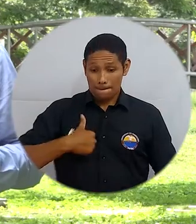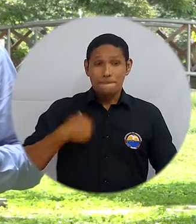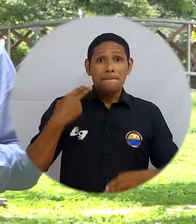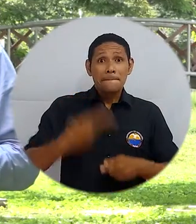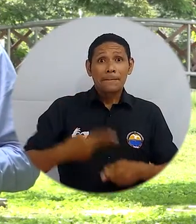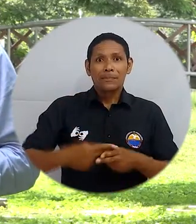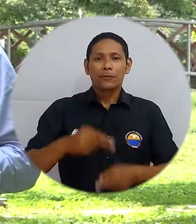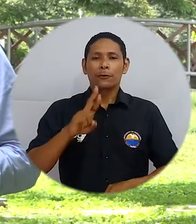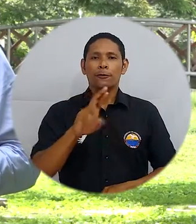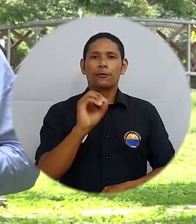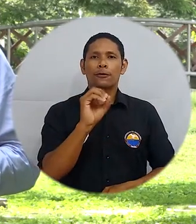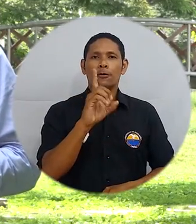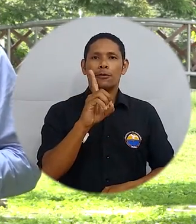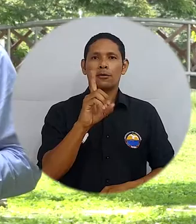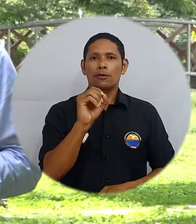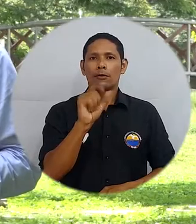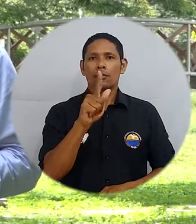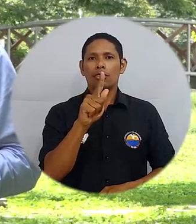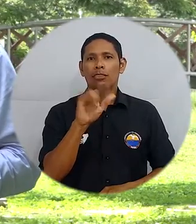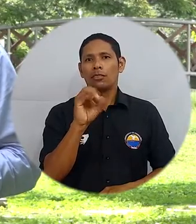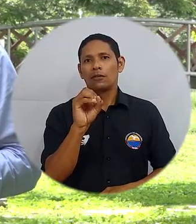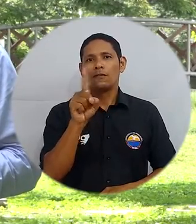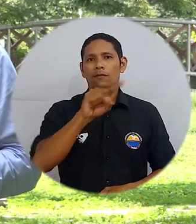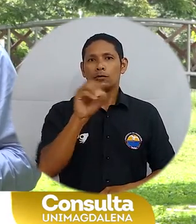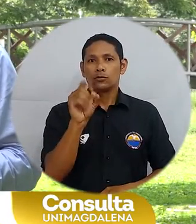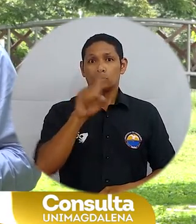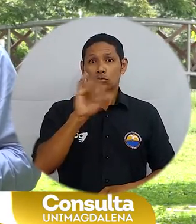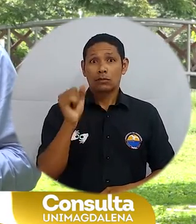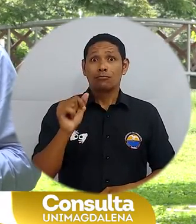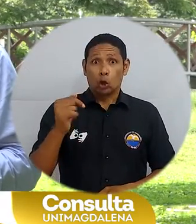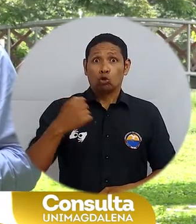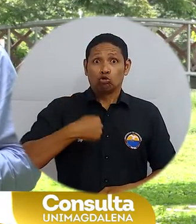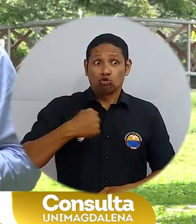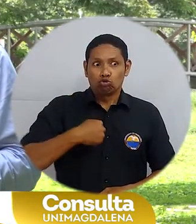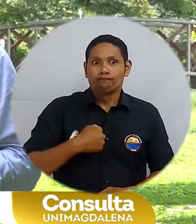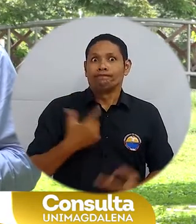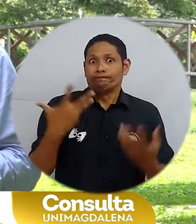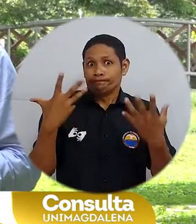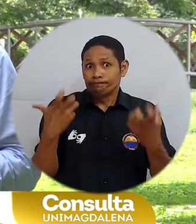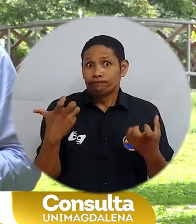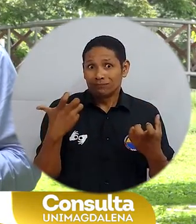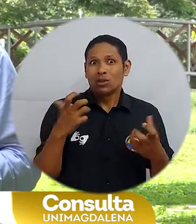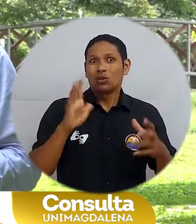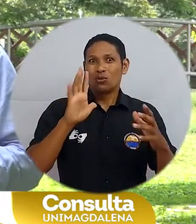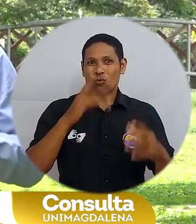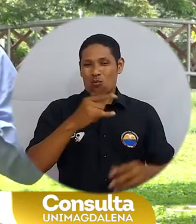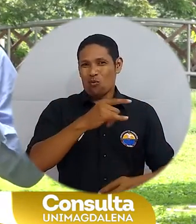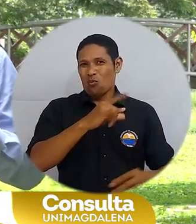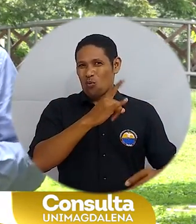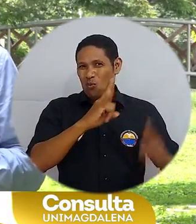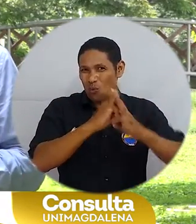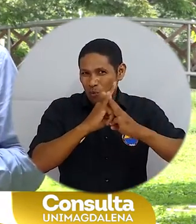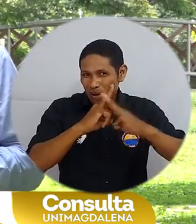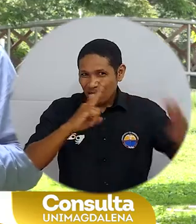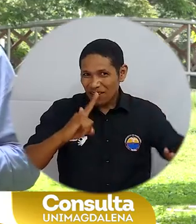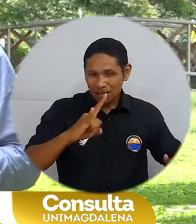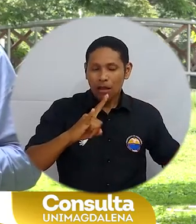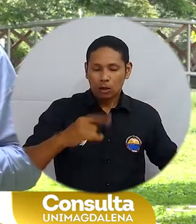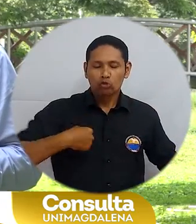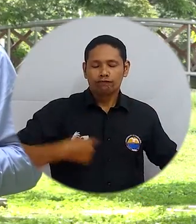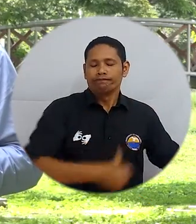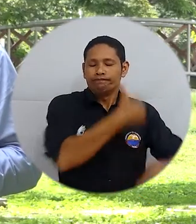Mi nombre es Rodolfo Sosa y soy candidato a la Rectoría de la Universidad del Magdalena por el periodo 2020